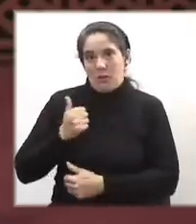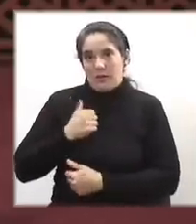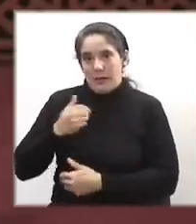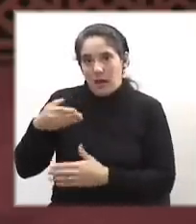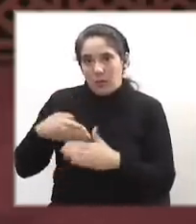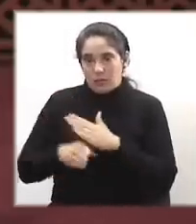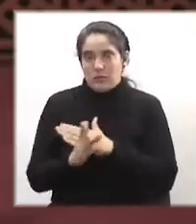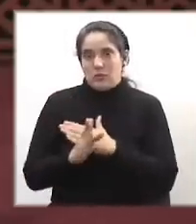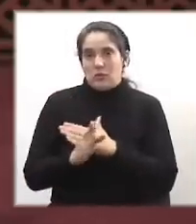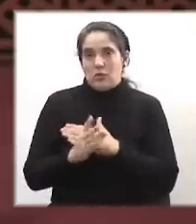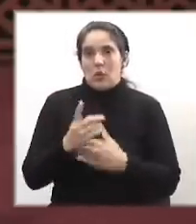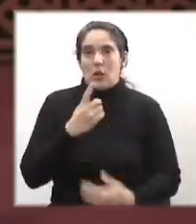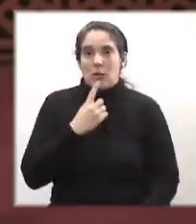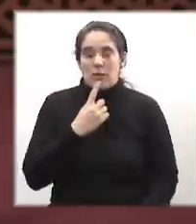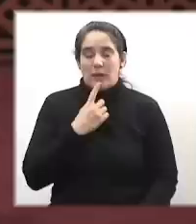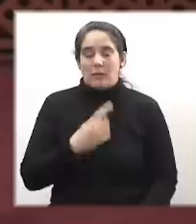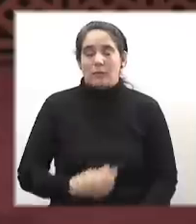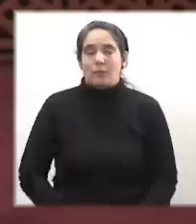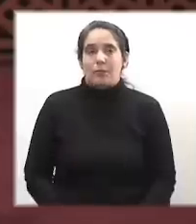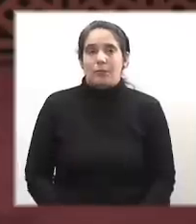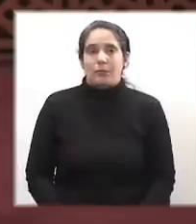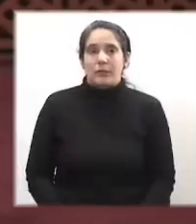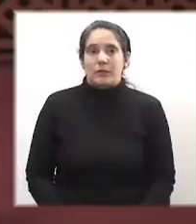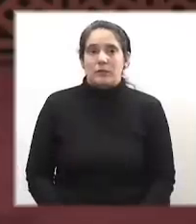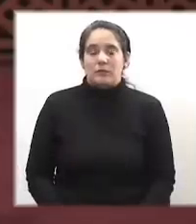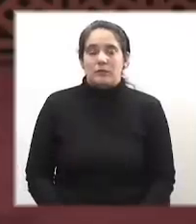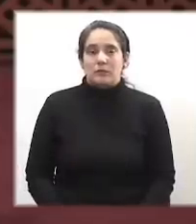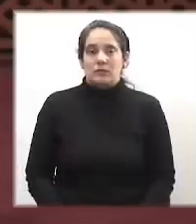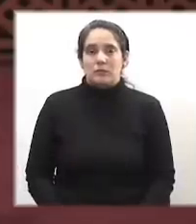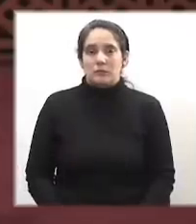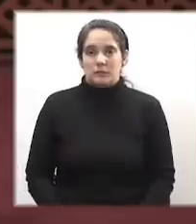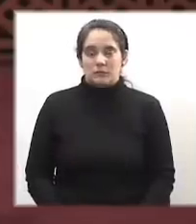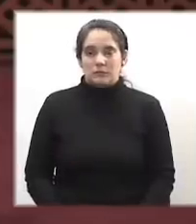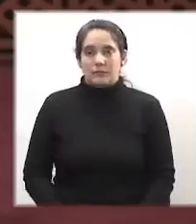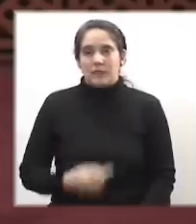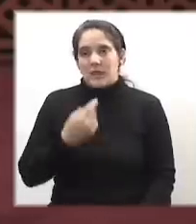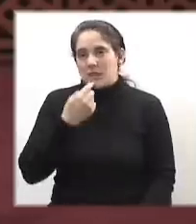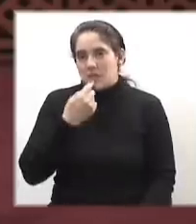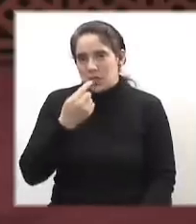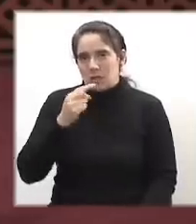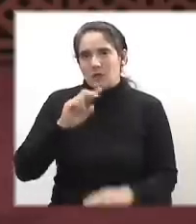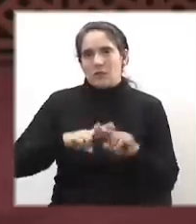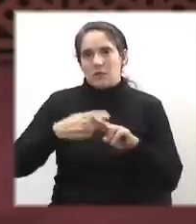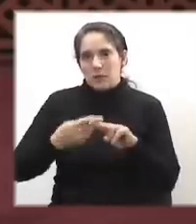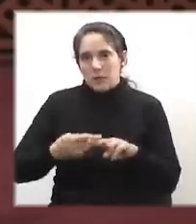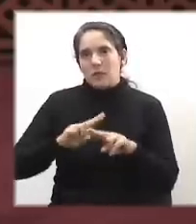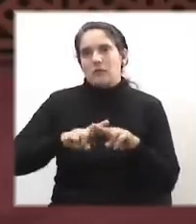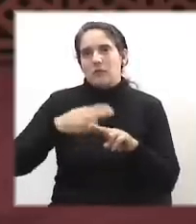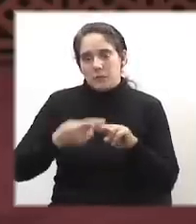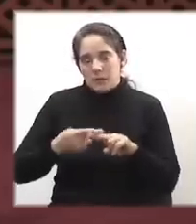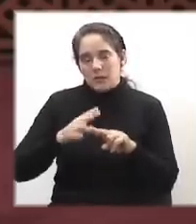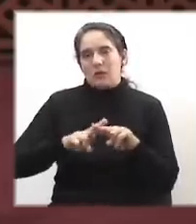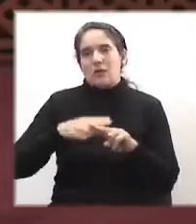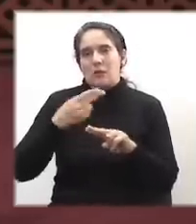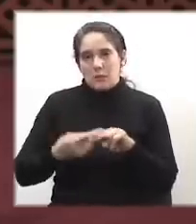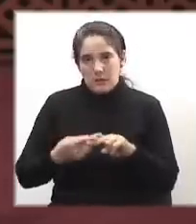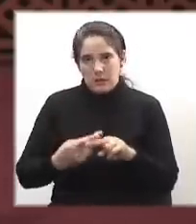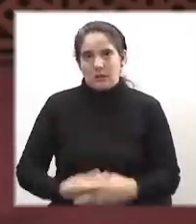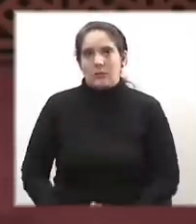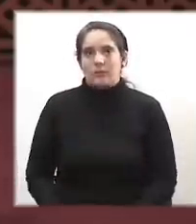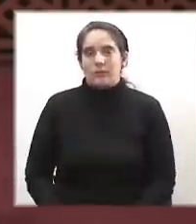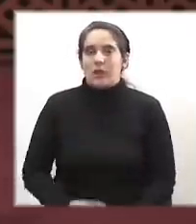Se ha afirmado una y otra vez, y se lo